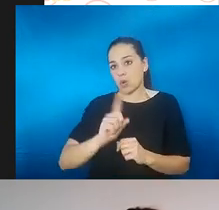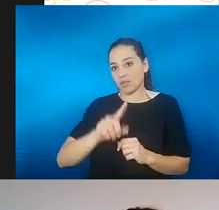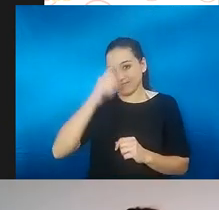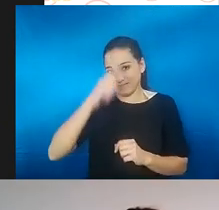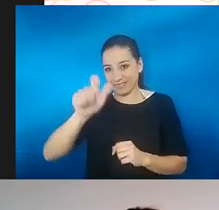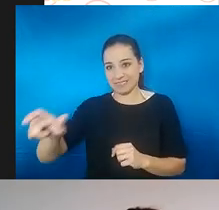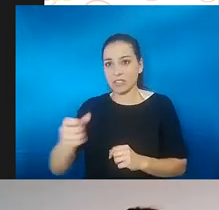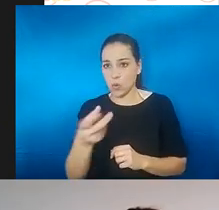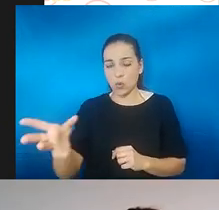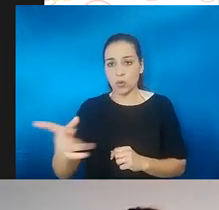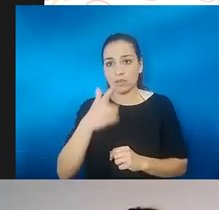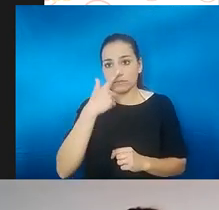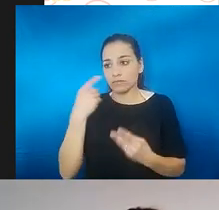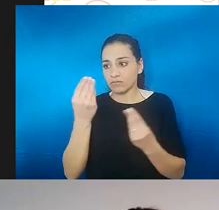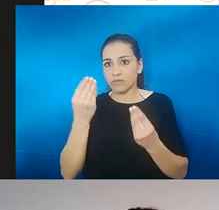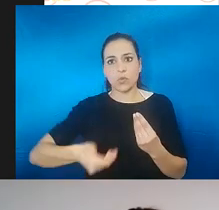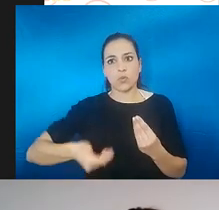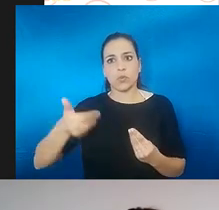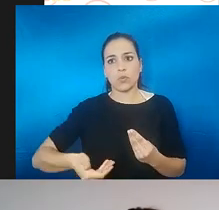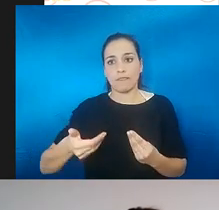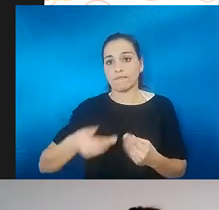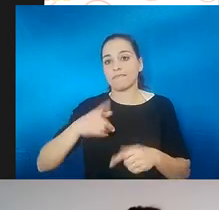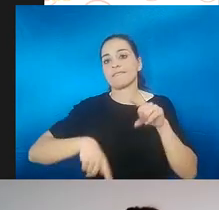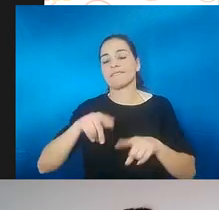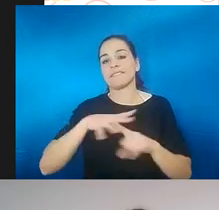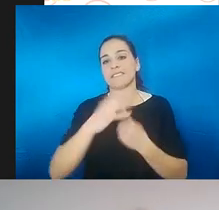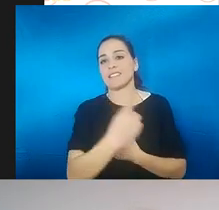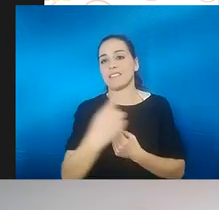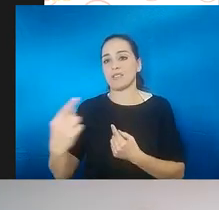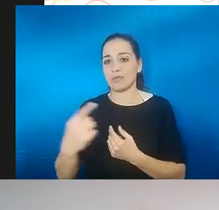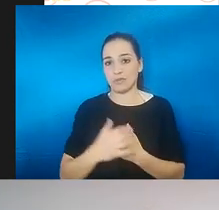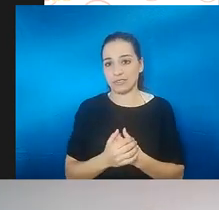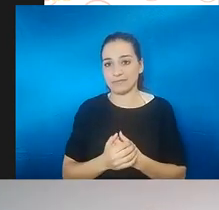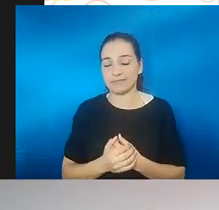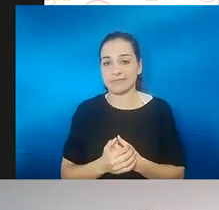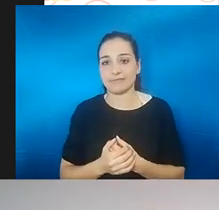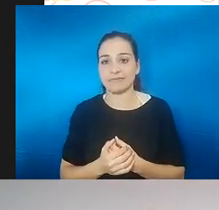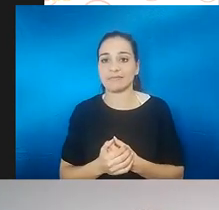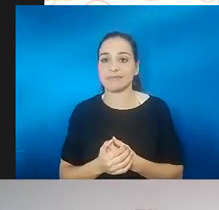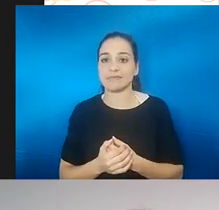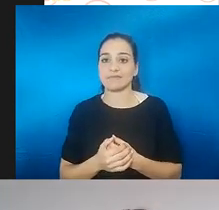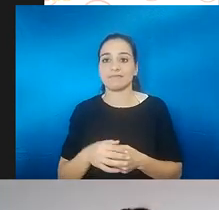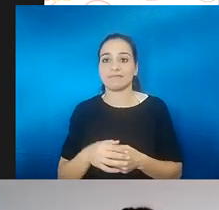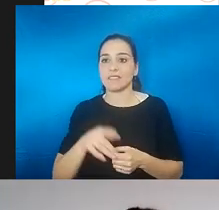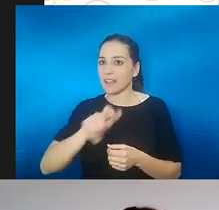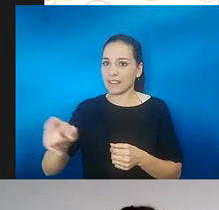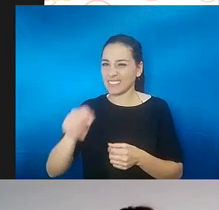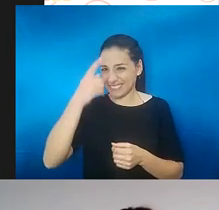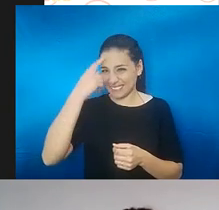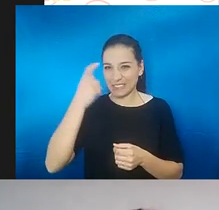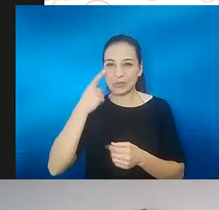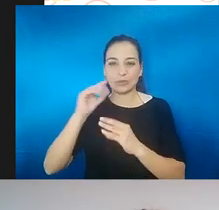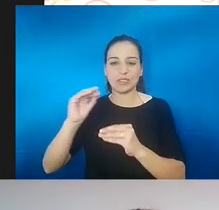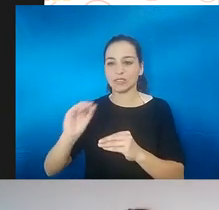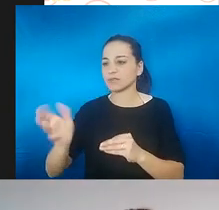es muy importante. Vosotros seguro que tenéis cerca a personas, incluso podéis ser algunos de vosotros, que son los típicos que todo lo huelen. Te dicen, estos